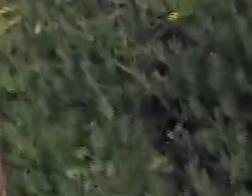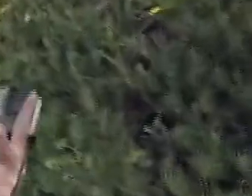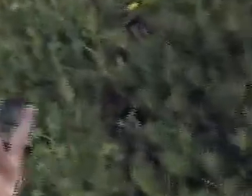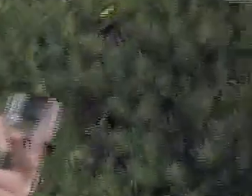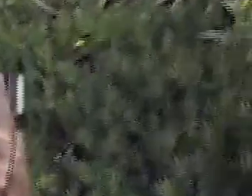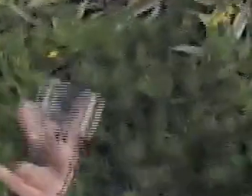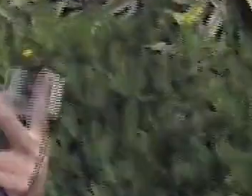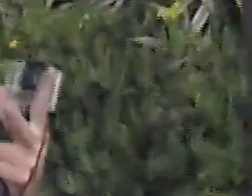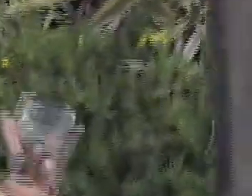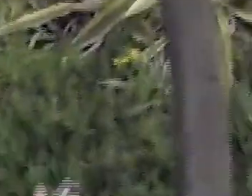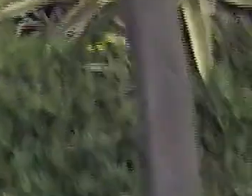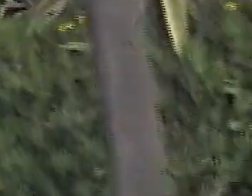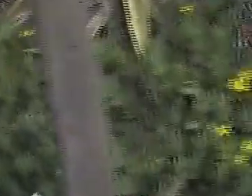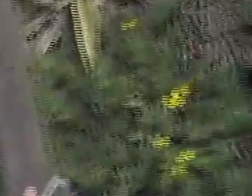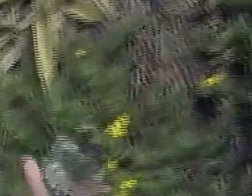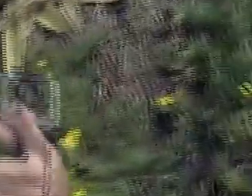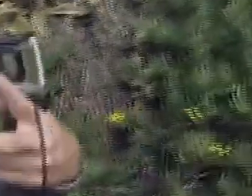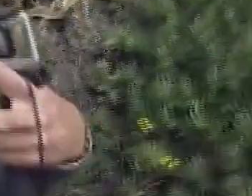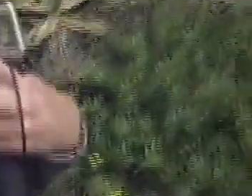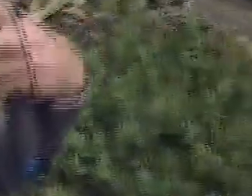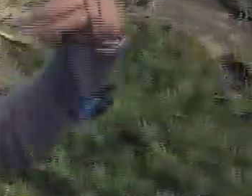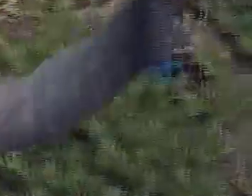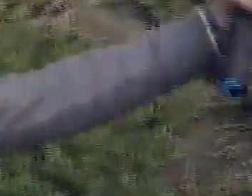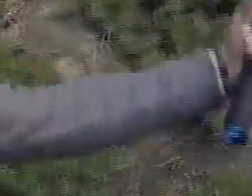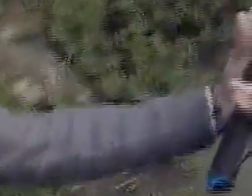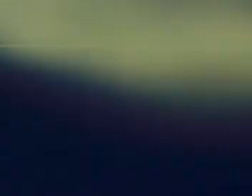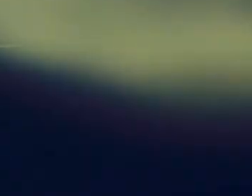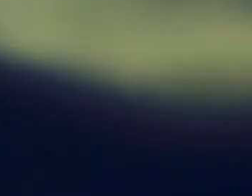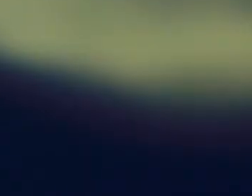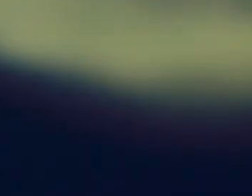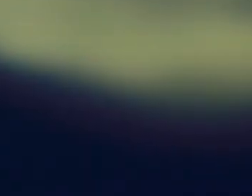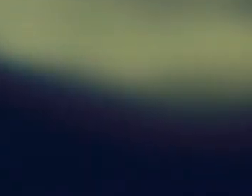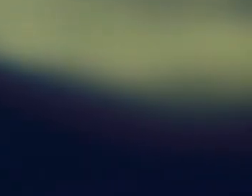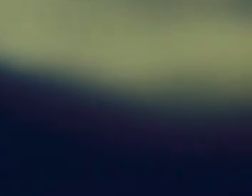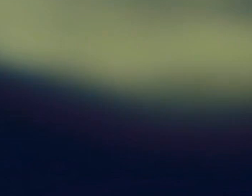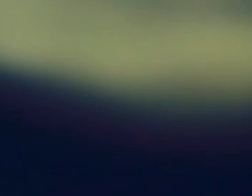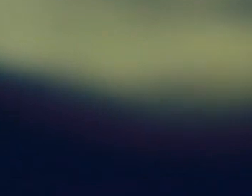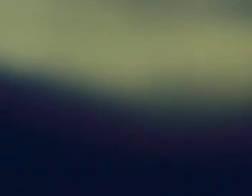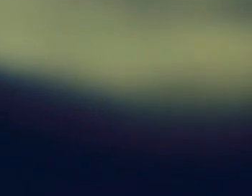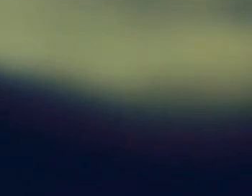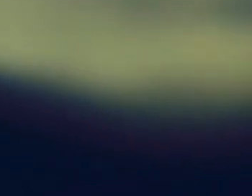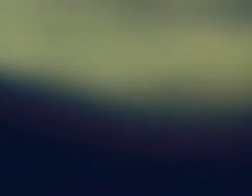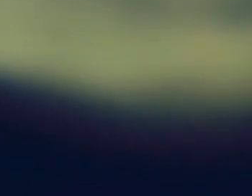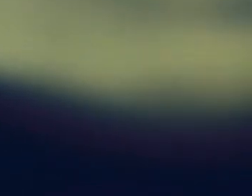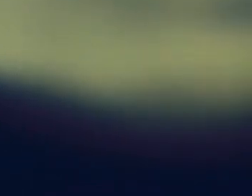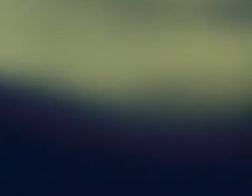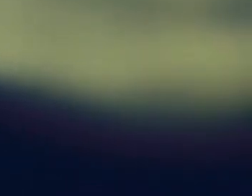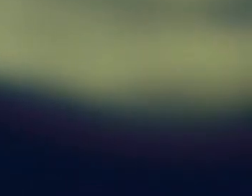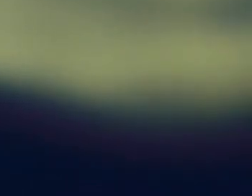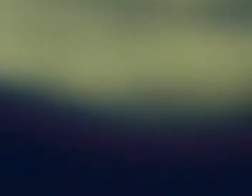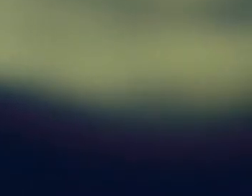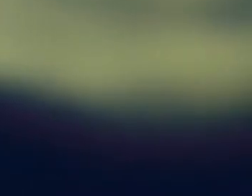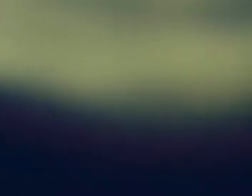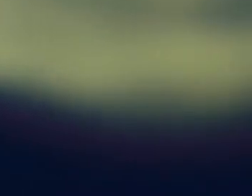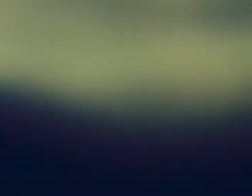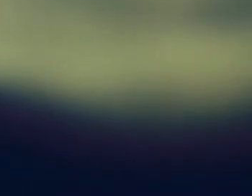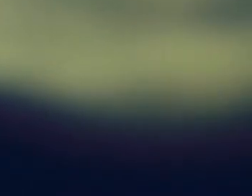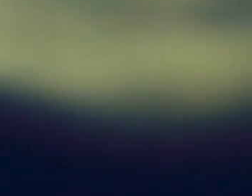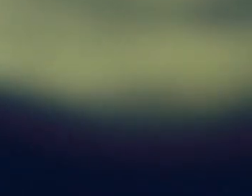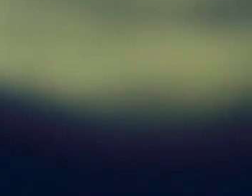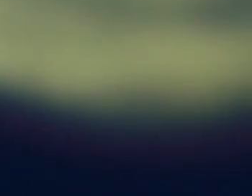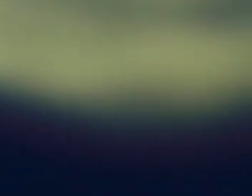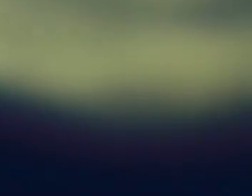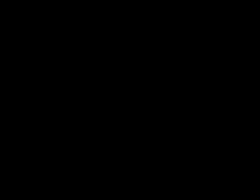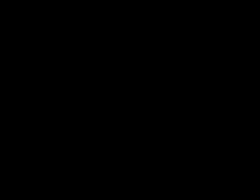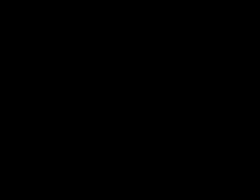las ganas de querer saber de qué se trataba y venir a interactuar. La Ruta de Enrique. Los sábados a las 12 de mediodía,